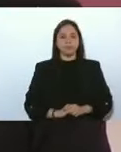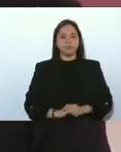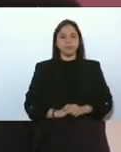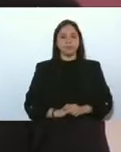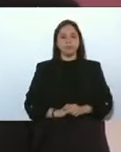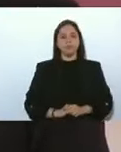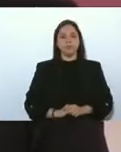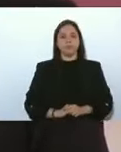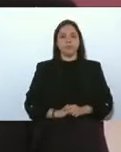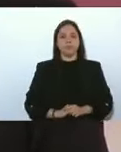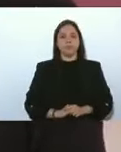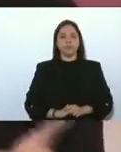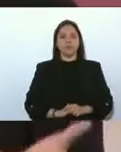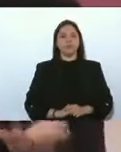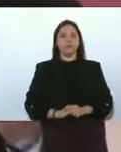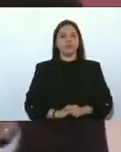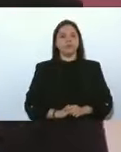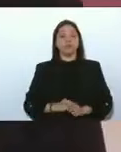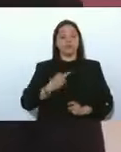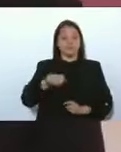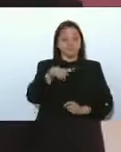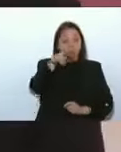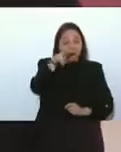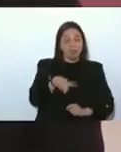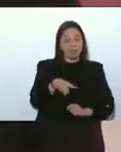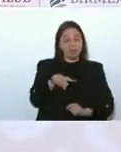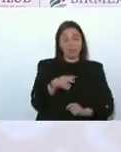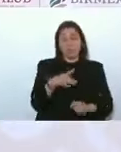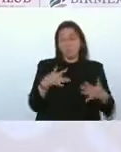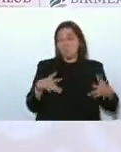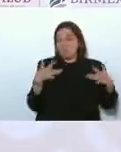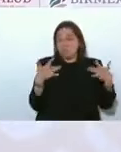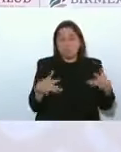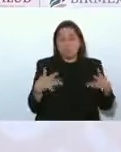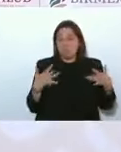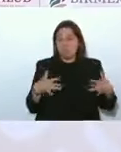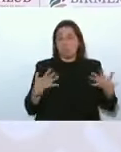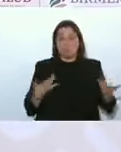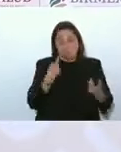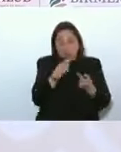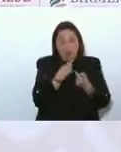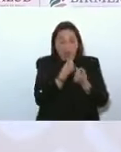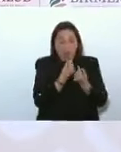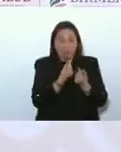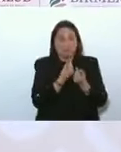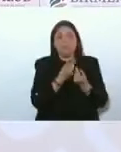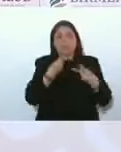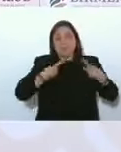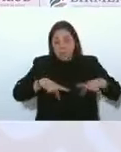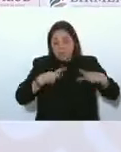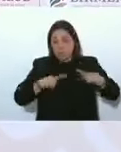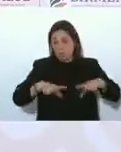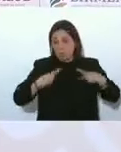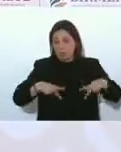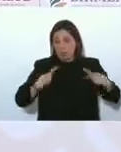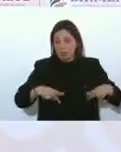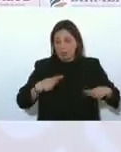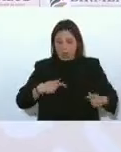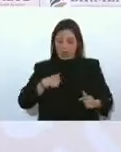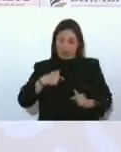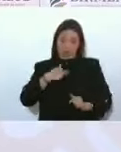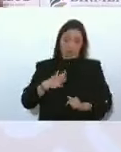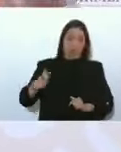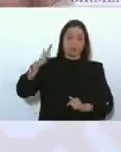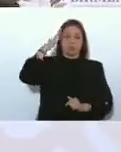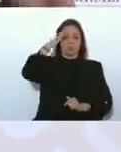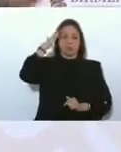para cualquier persona, para cualquier persona más para una autoridad que